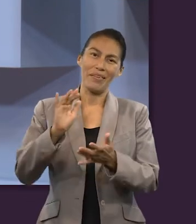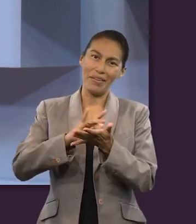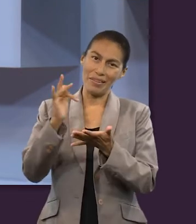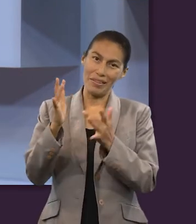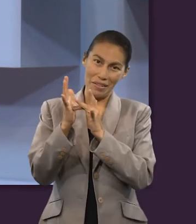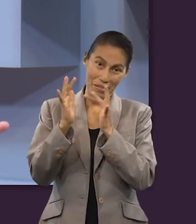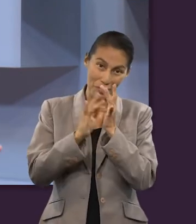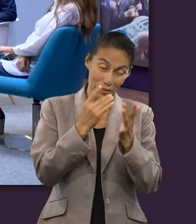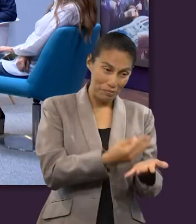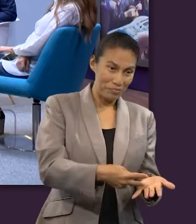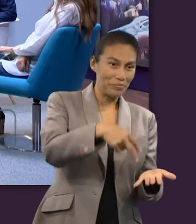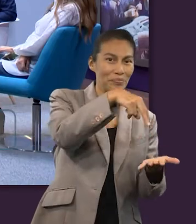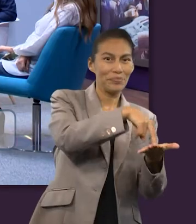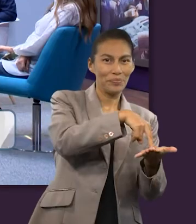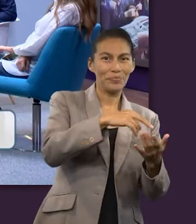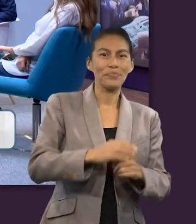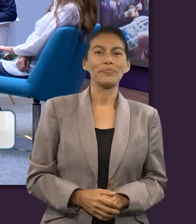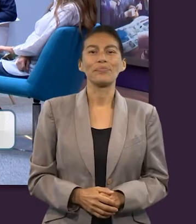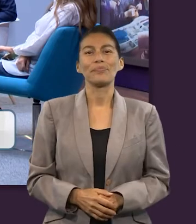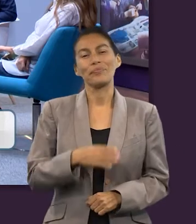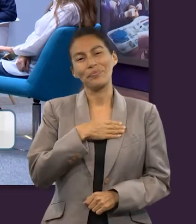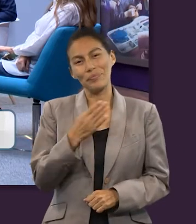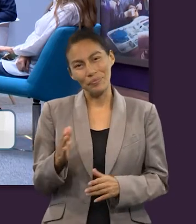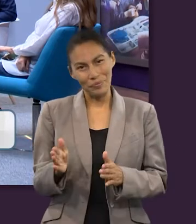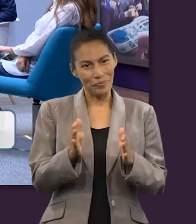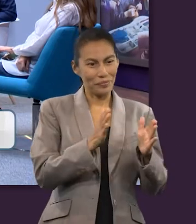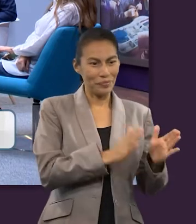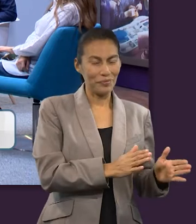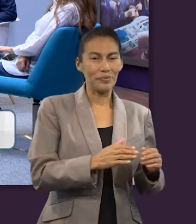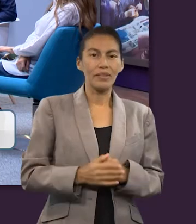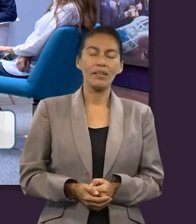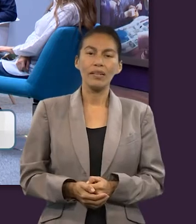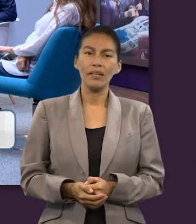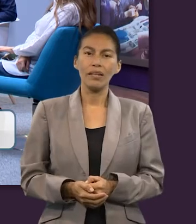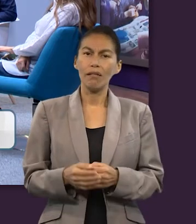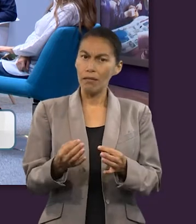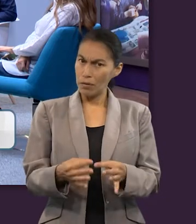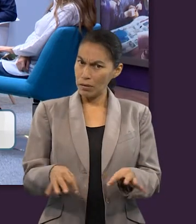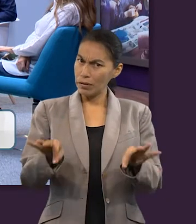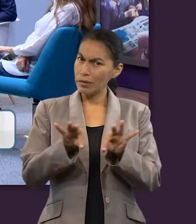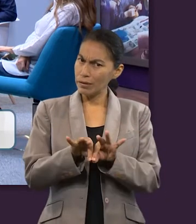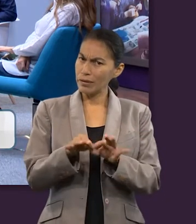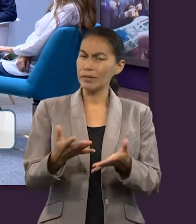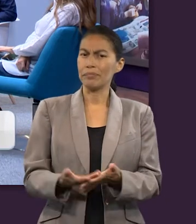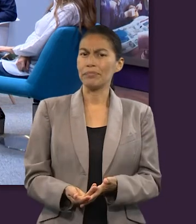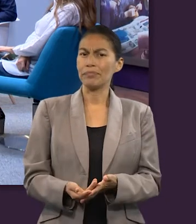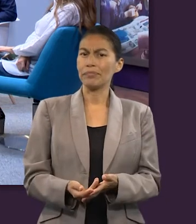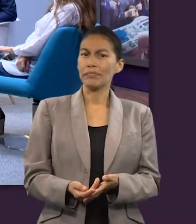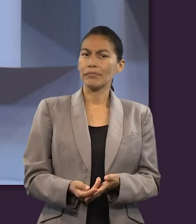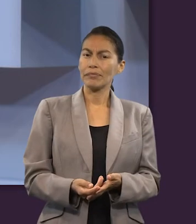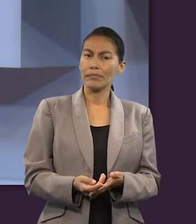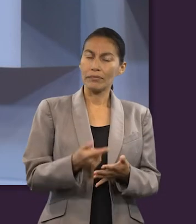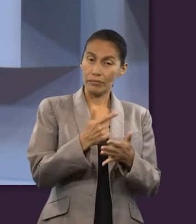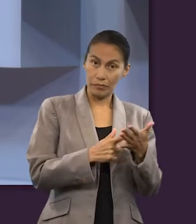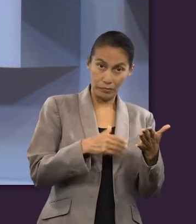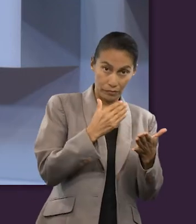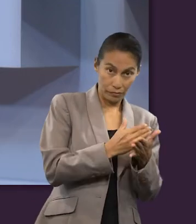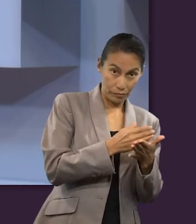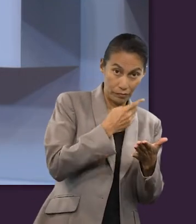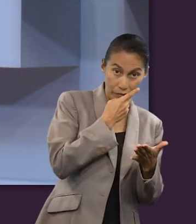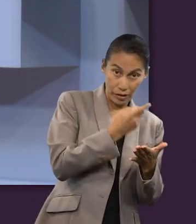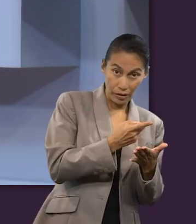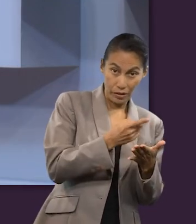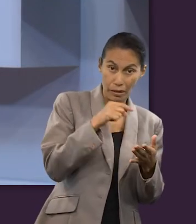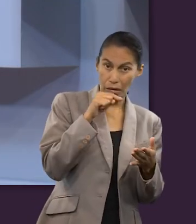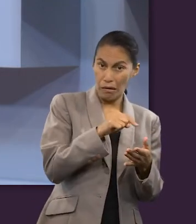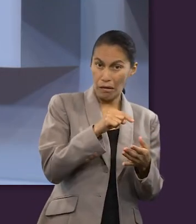Jesús. Y bueno, hay otra parte importante que necesitamos conversar que toca la lección y tiene que ver